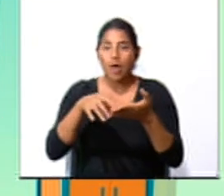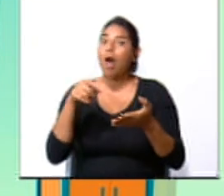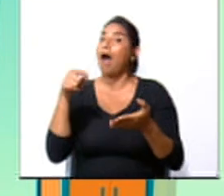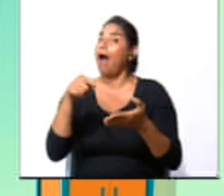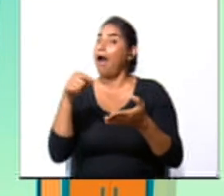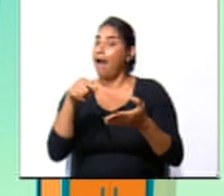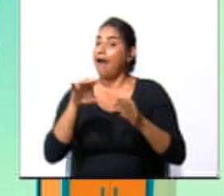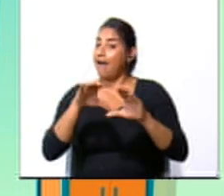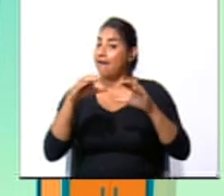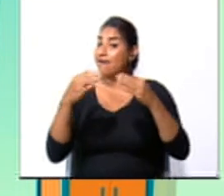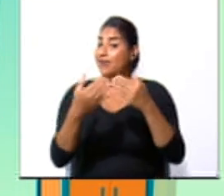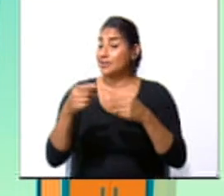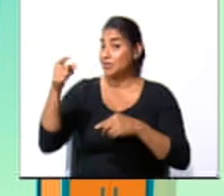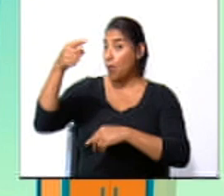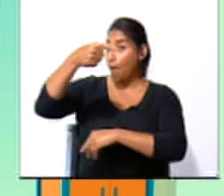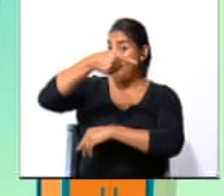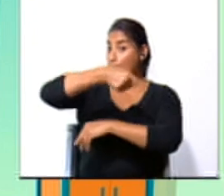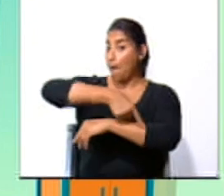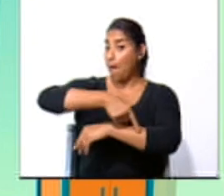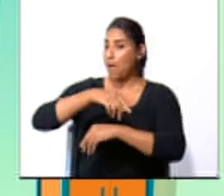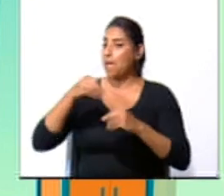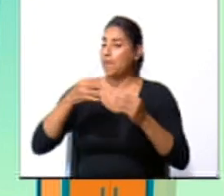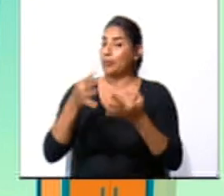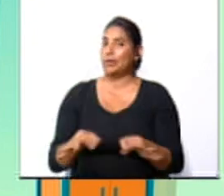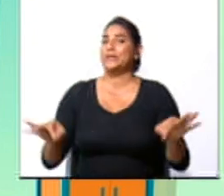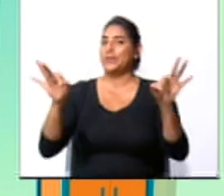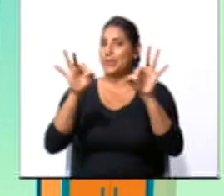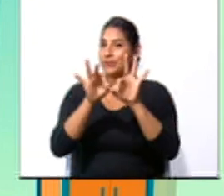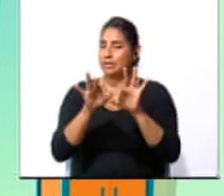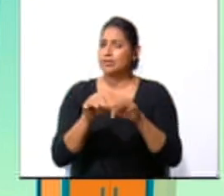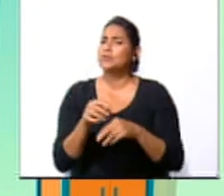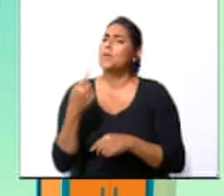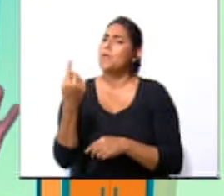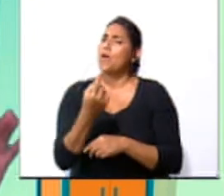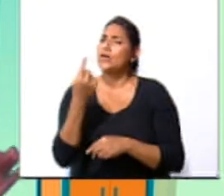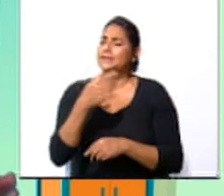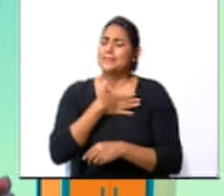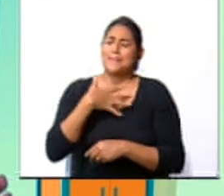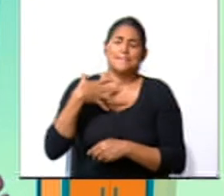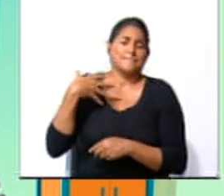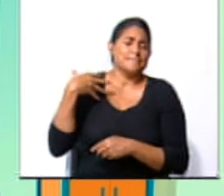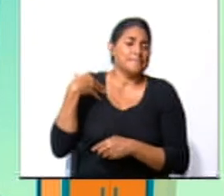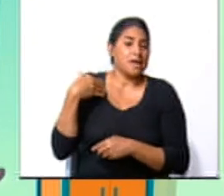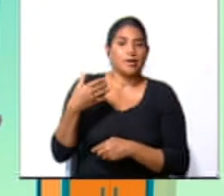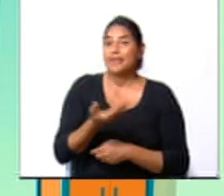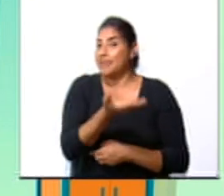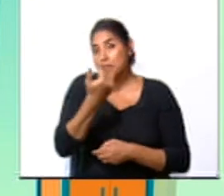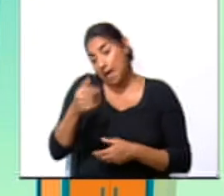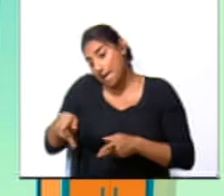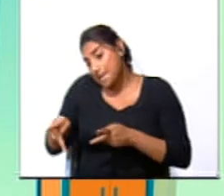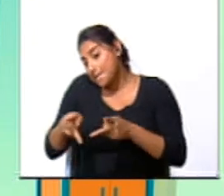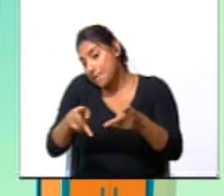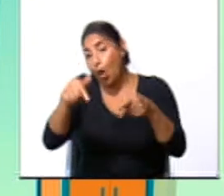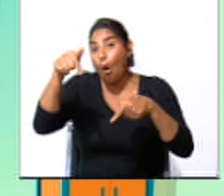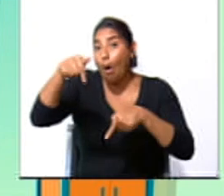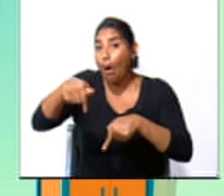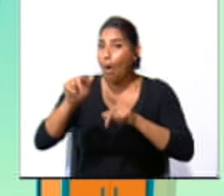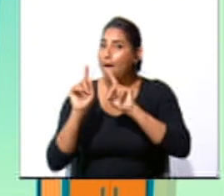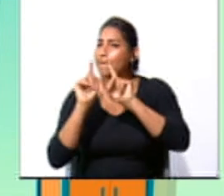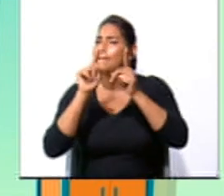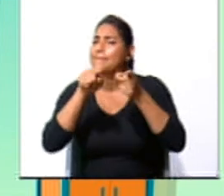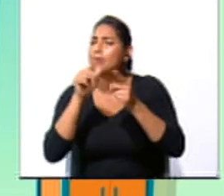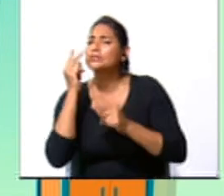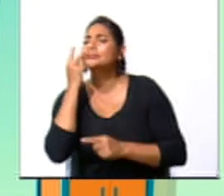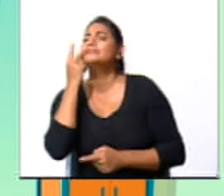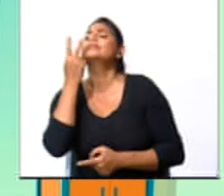la clase de hoy será muy importante y como siempre me encanta llevarlos de paseo. Hoy nos vamos